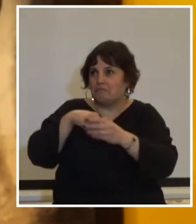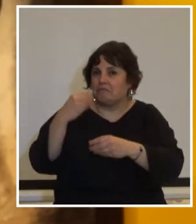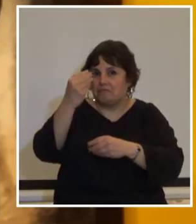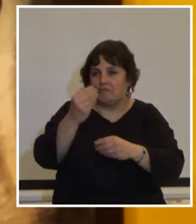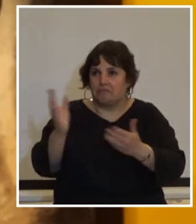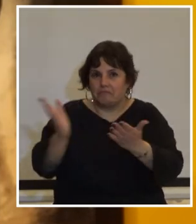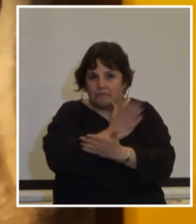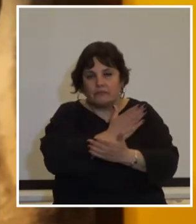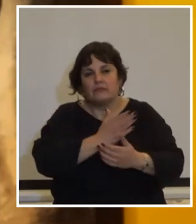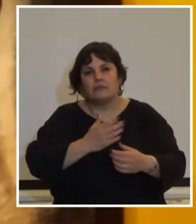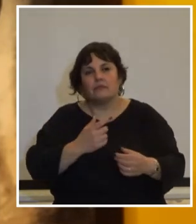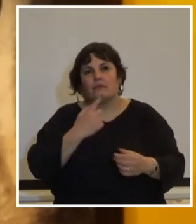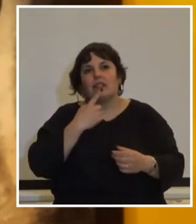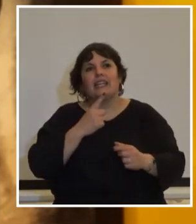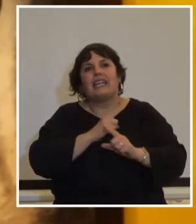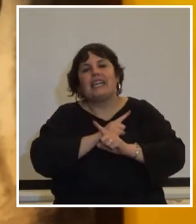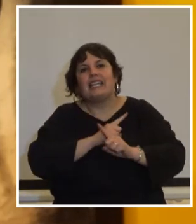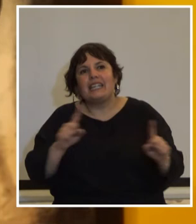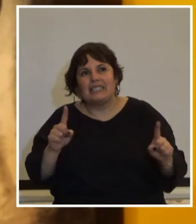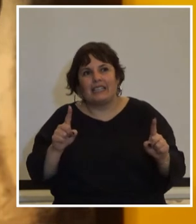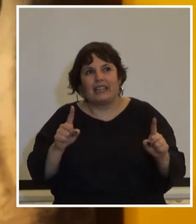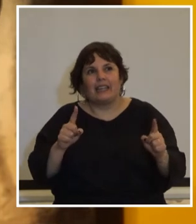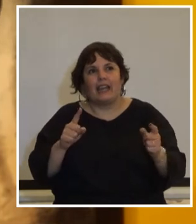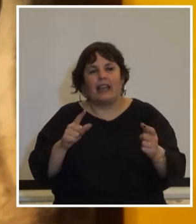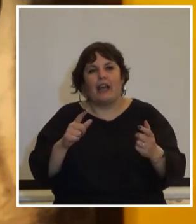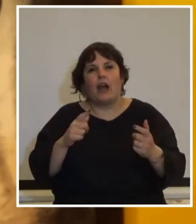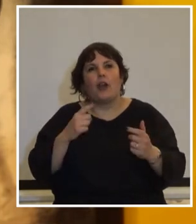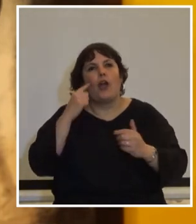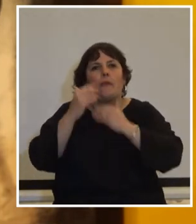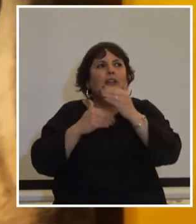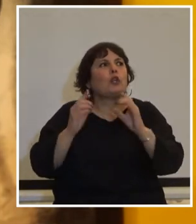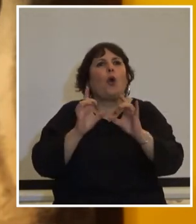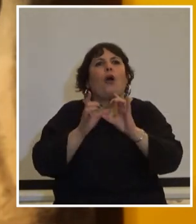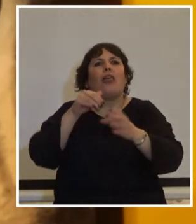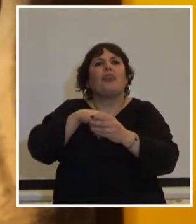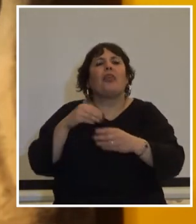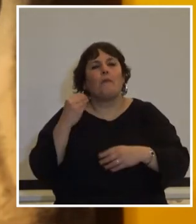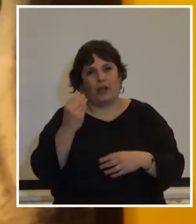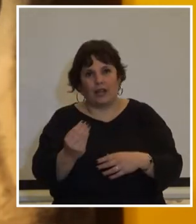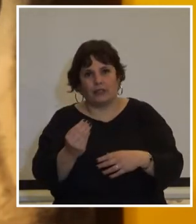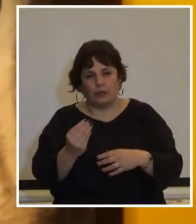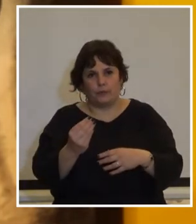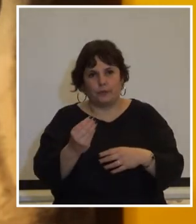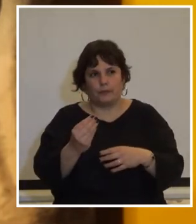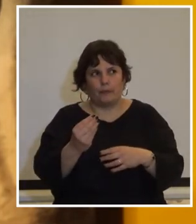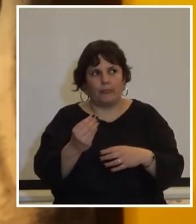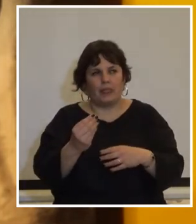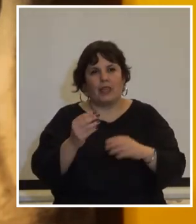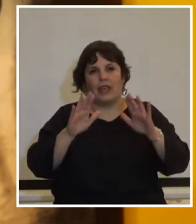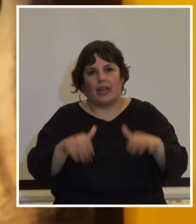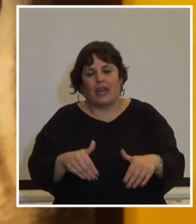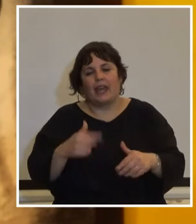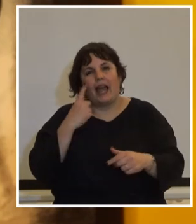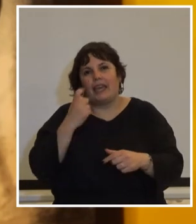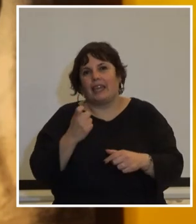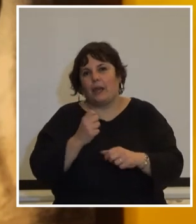no quiero ni siquiera calificarlo de progresistas democráticos era inevitable